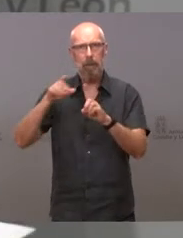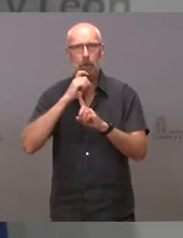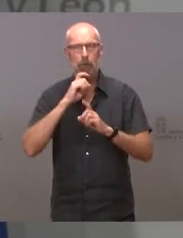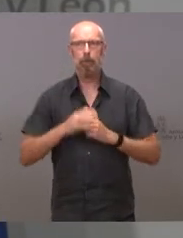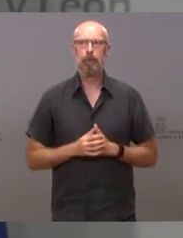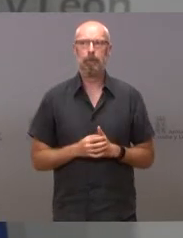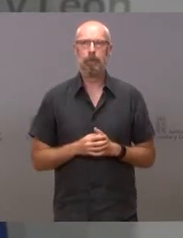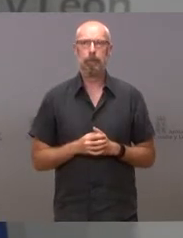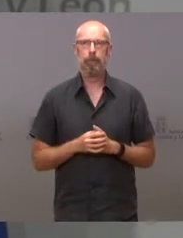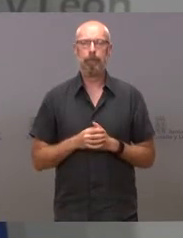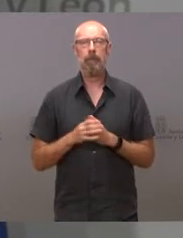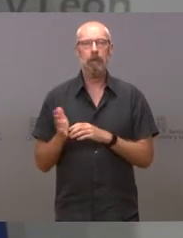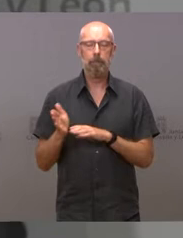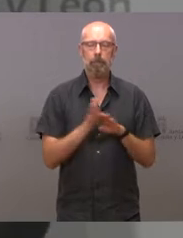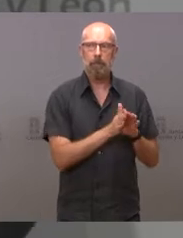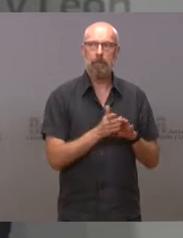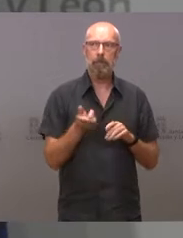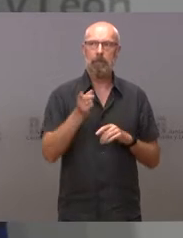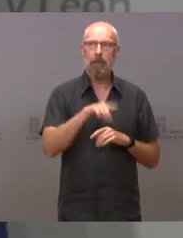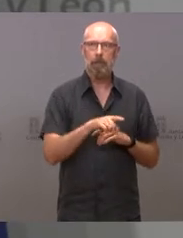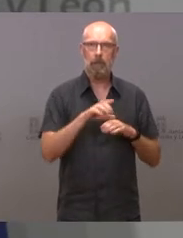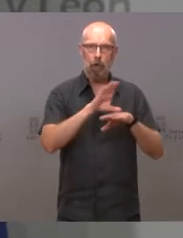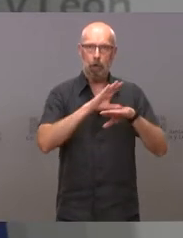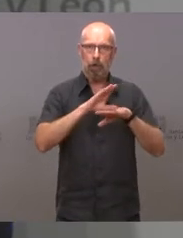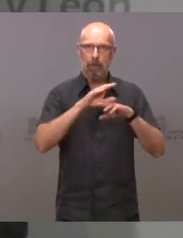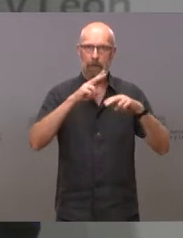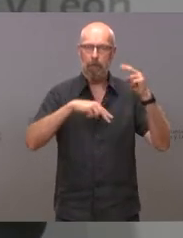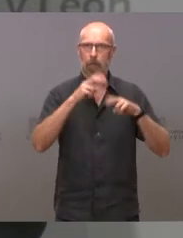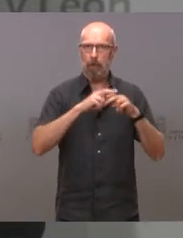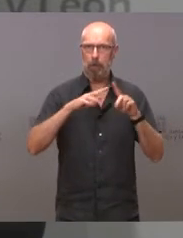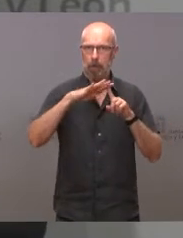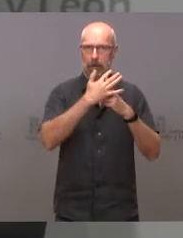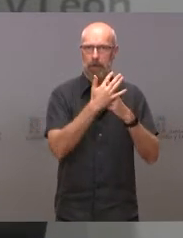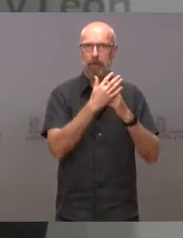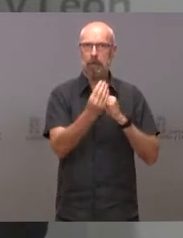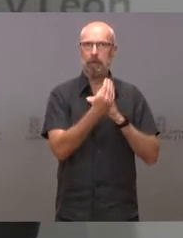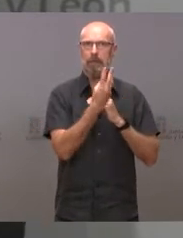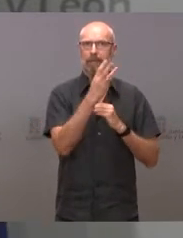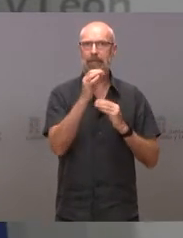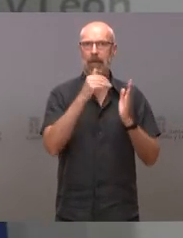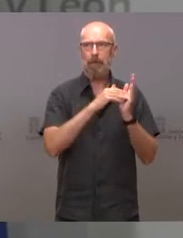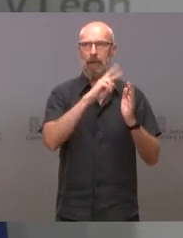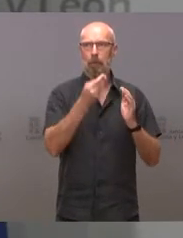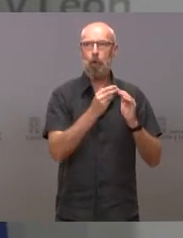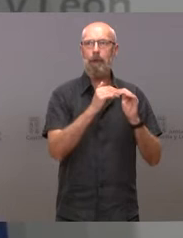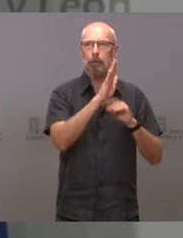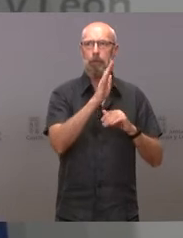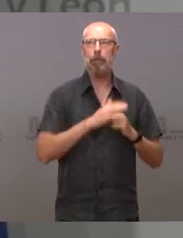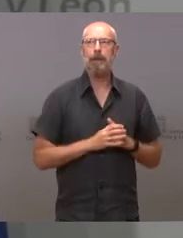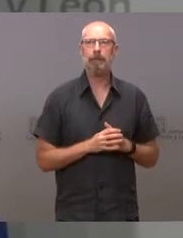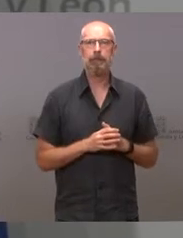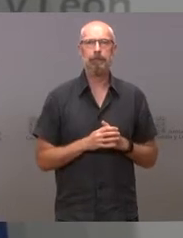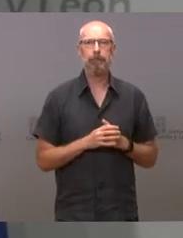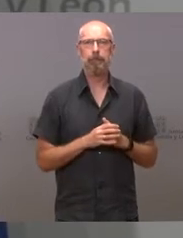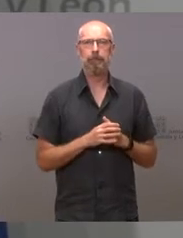Por otra parte, también la Consejería de Fomento y Medio Ambiente destina una subvención de 30.000 euros al Ayuntamiento abulense